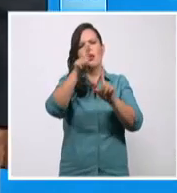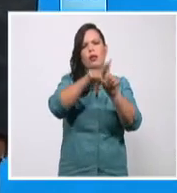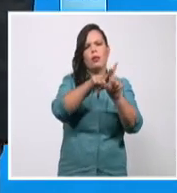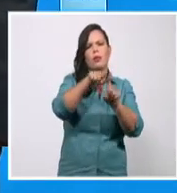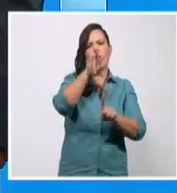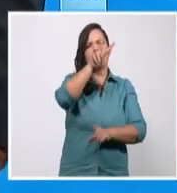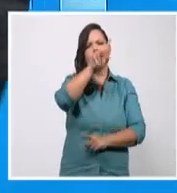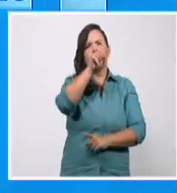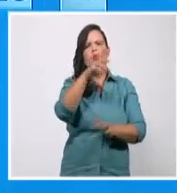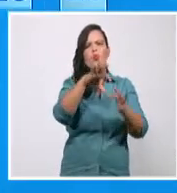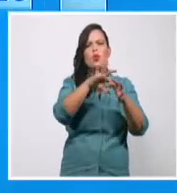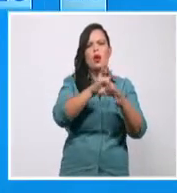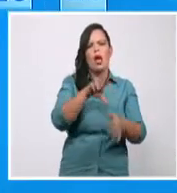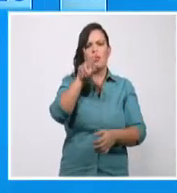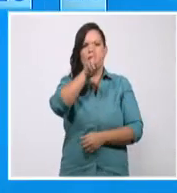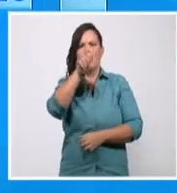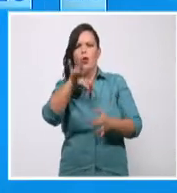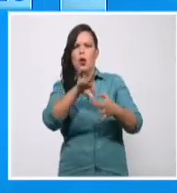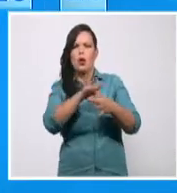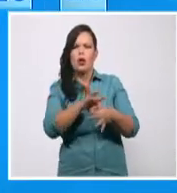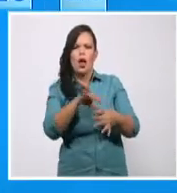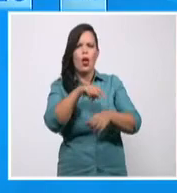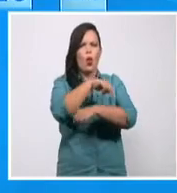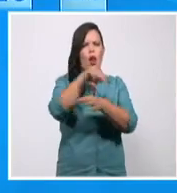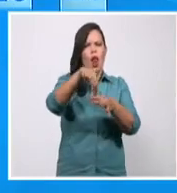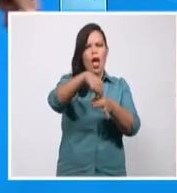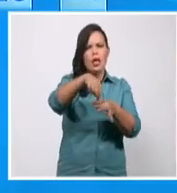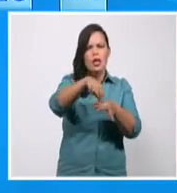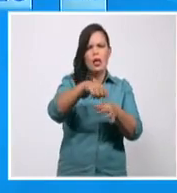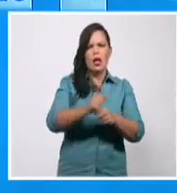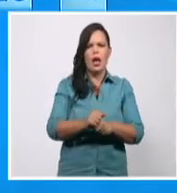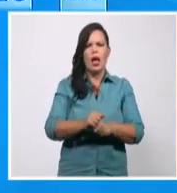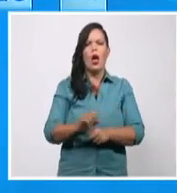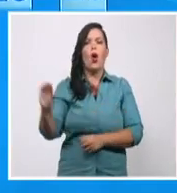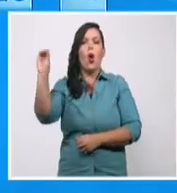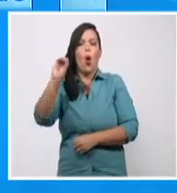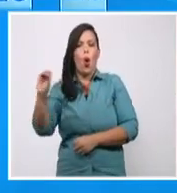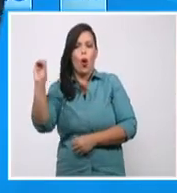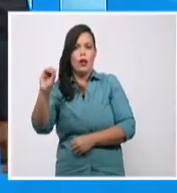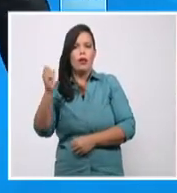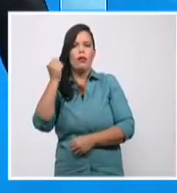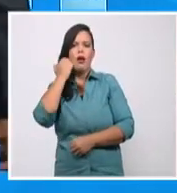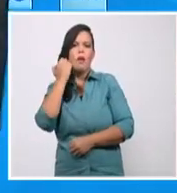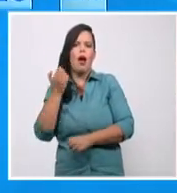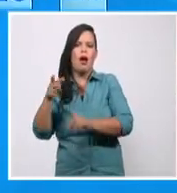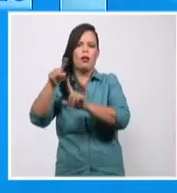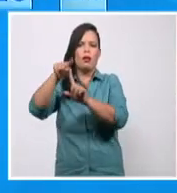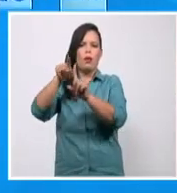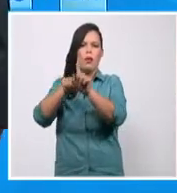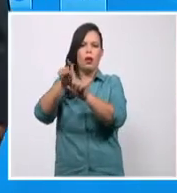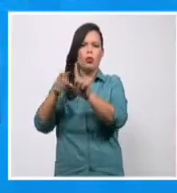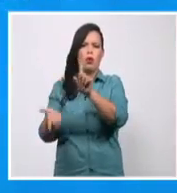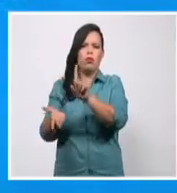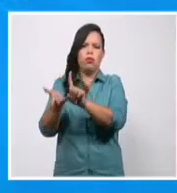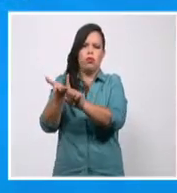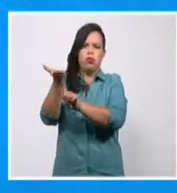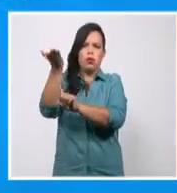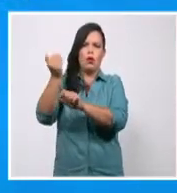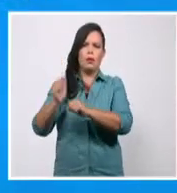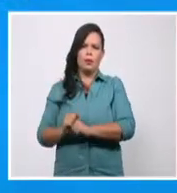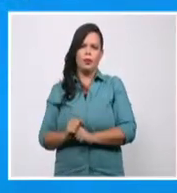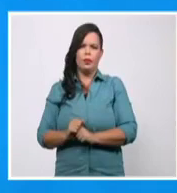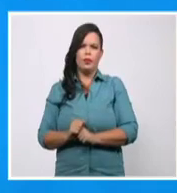en la isla de la Juventud. Superiores siempre en el oriente del país, hasta 23 grados en las provincias del sur oriental. Los vientos